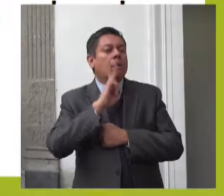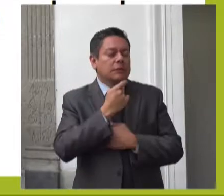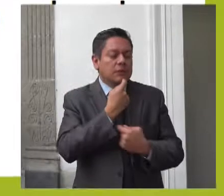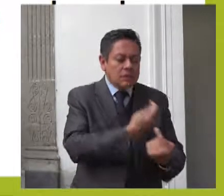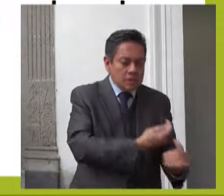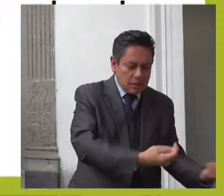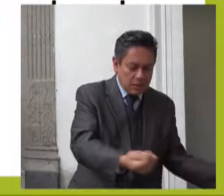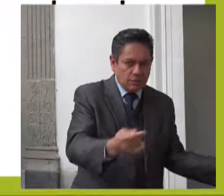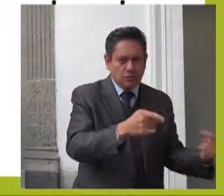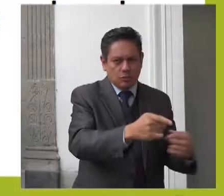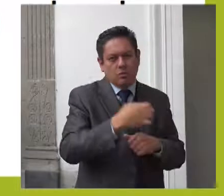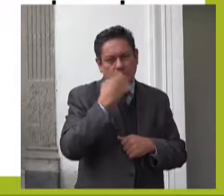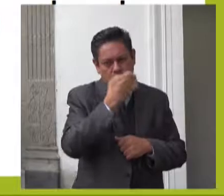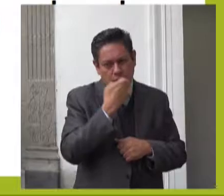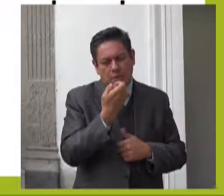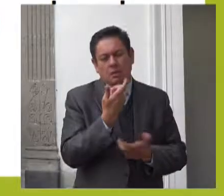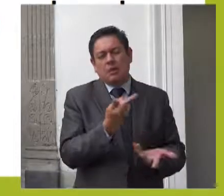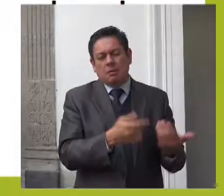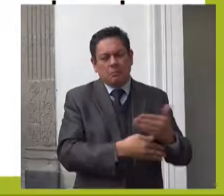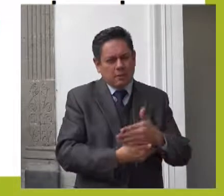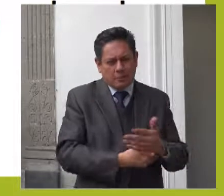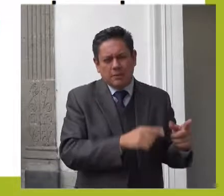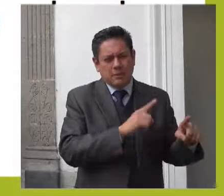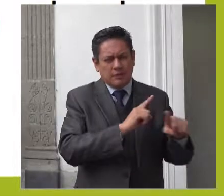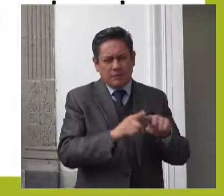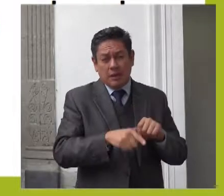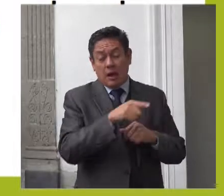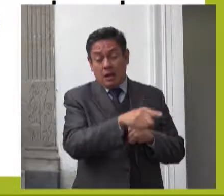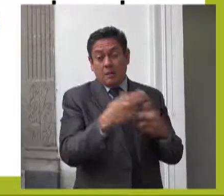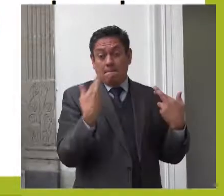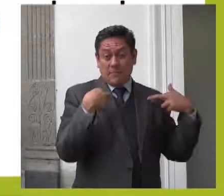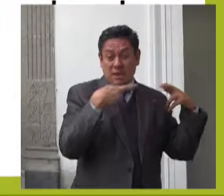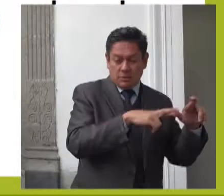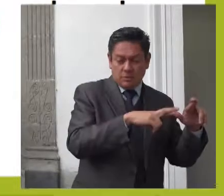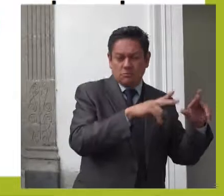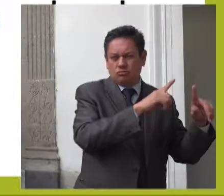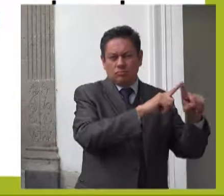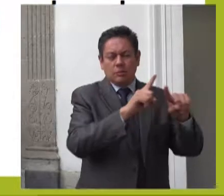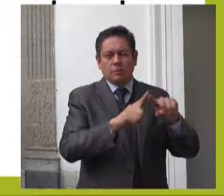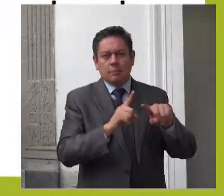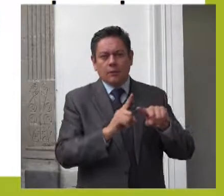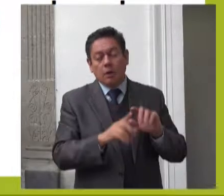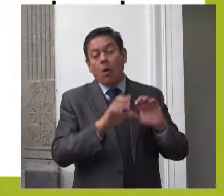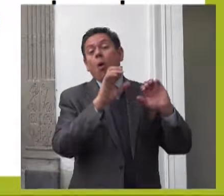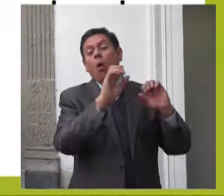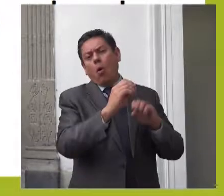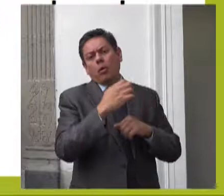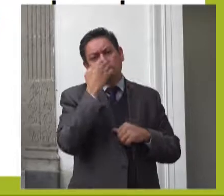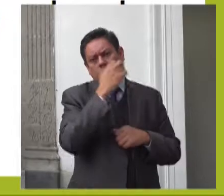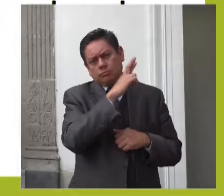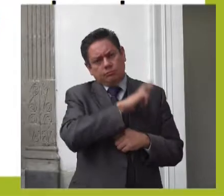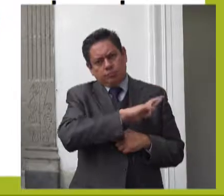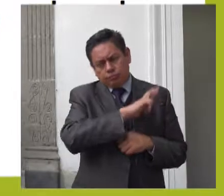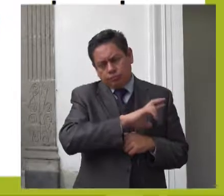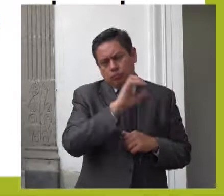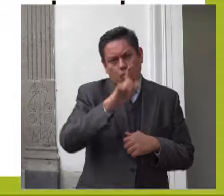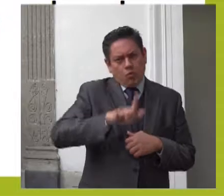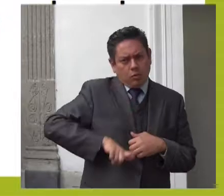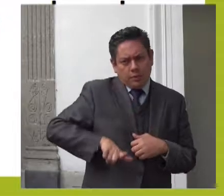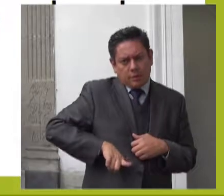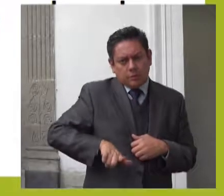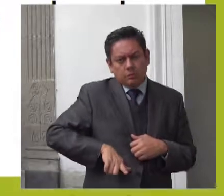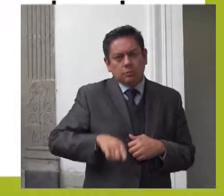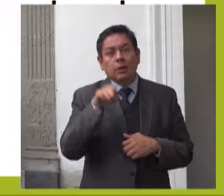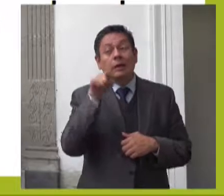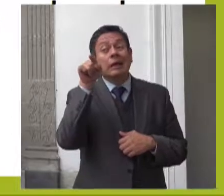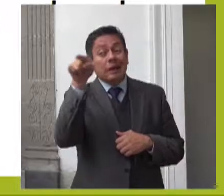prestados por personas físicas o morales se orienten a lograr la observancia y ejercicio de los